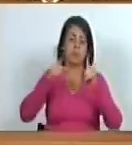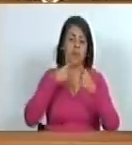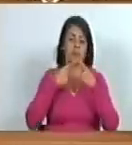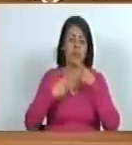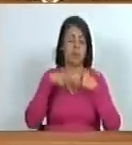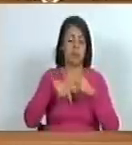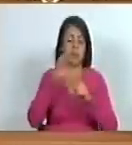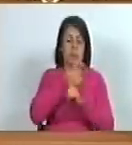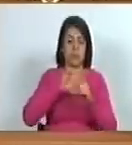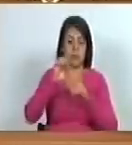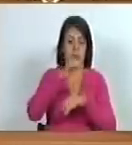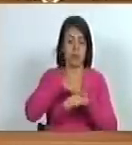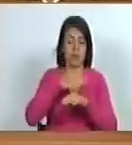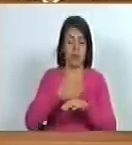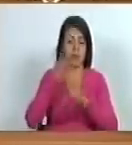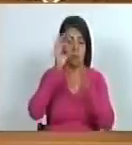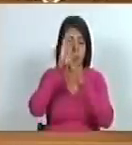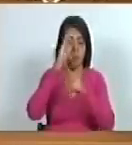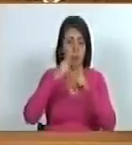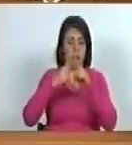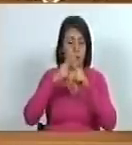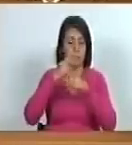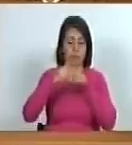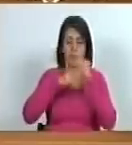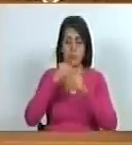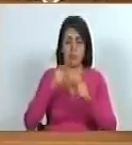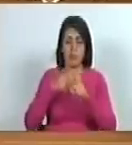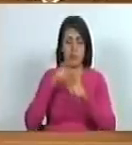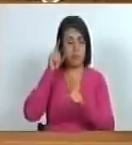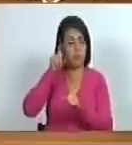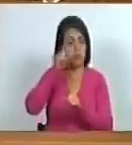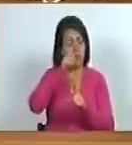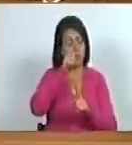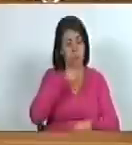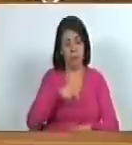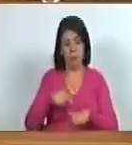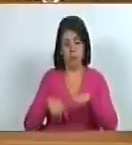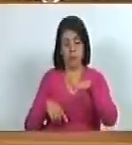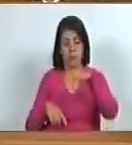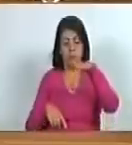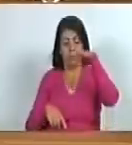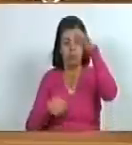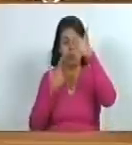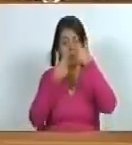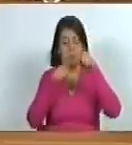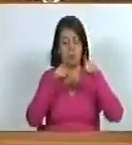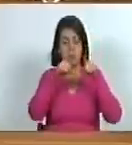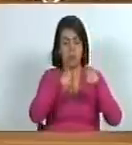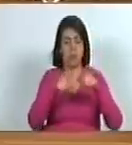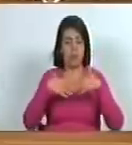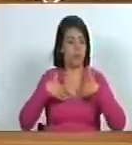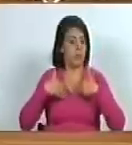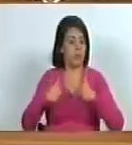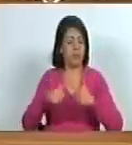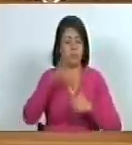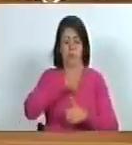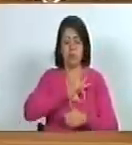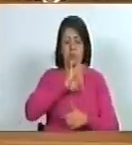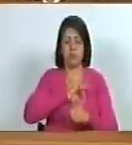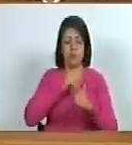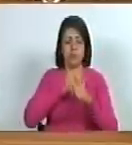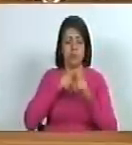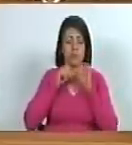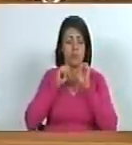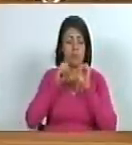expresión de la cultura y herramienta para la formación de ciudadanos libres sanos sociables